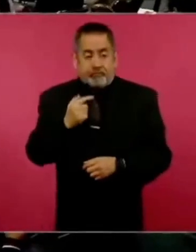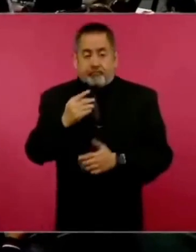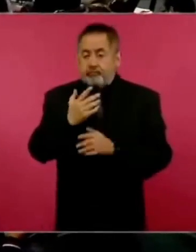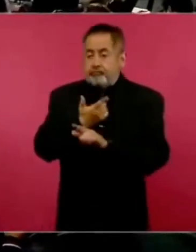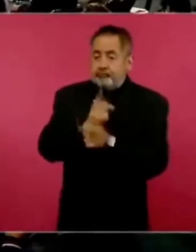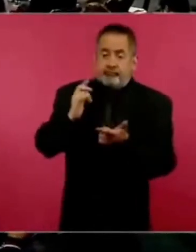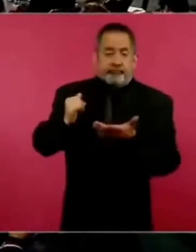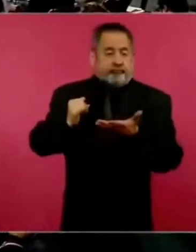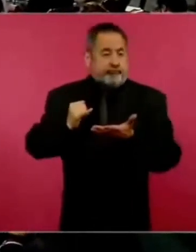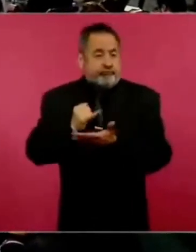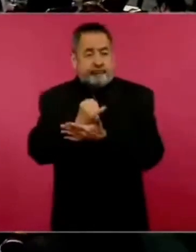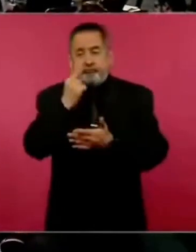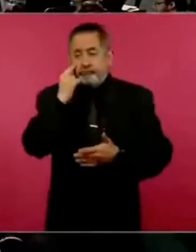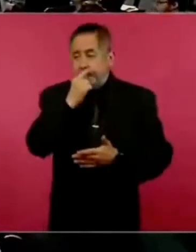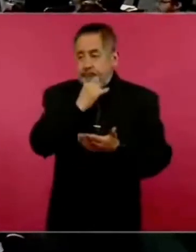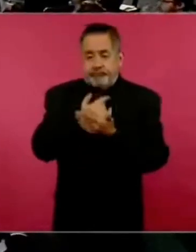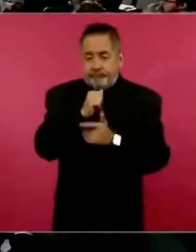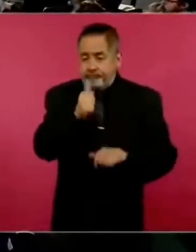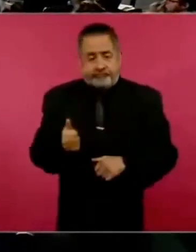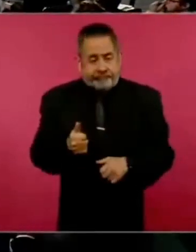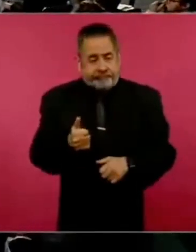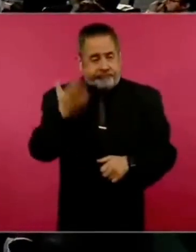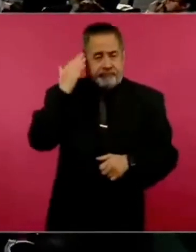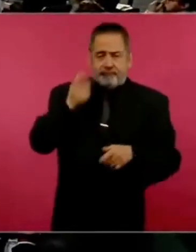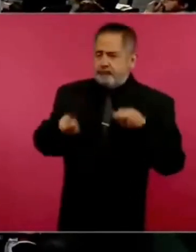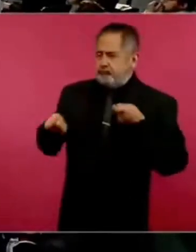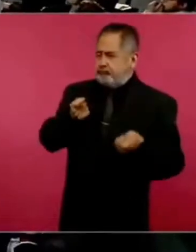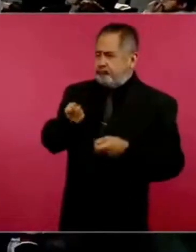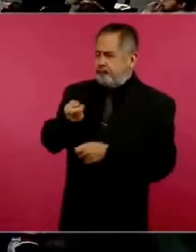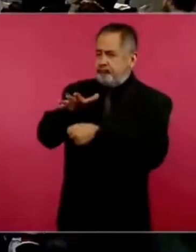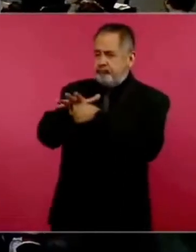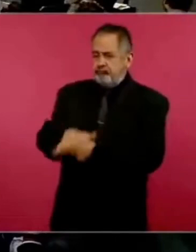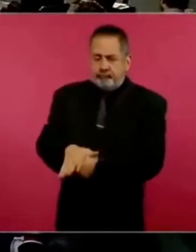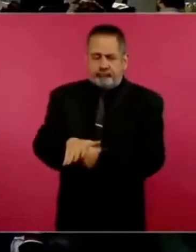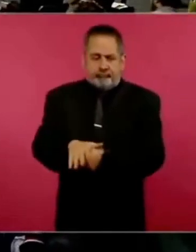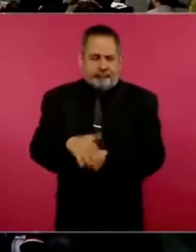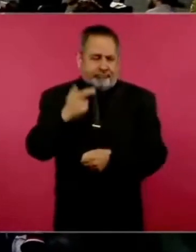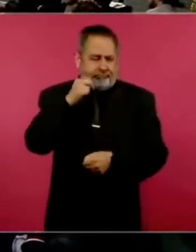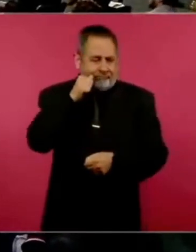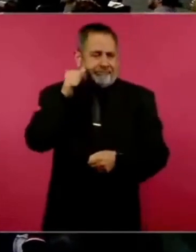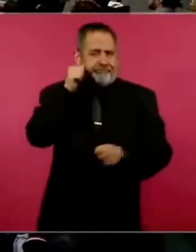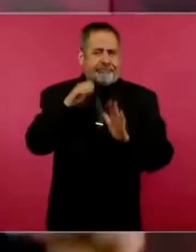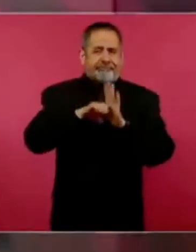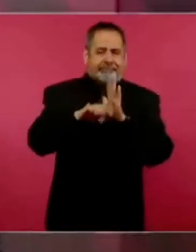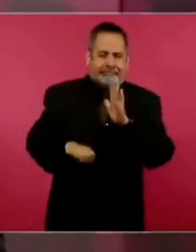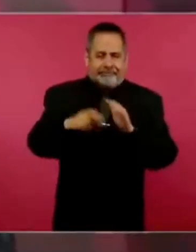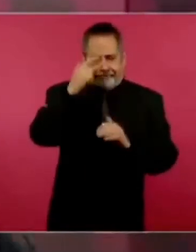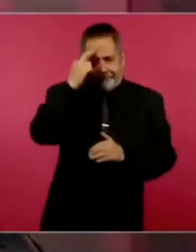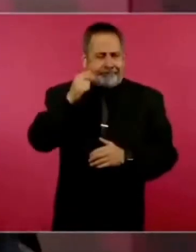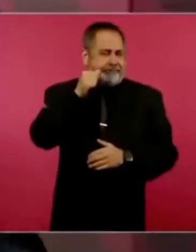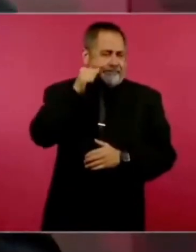y poníamos un ejemplo, un ejemplo, de cómo nos tenían,